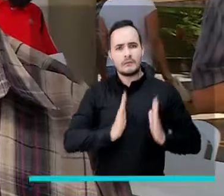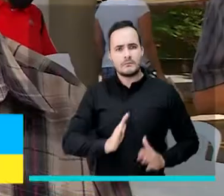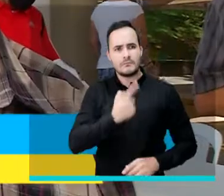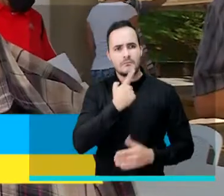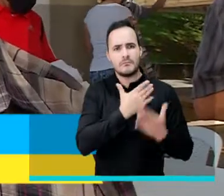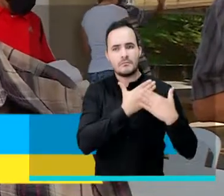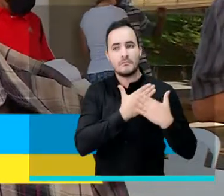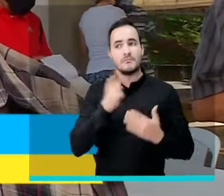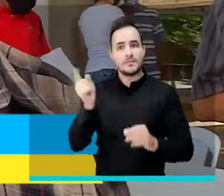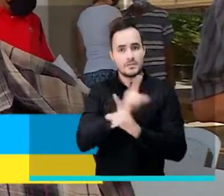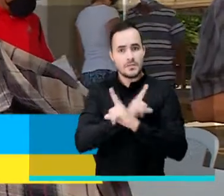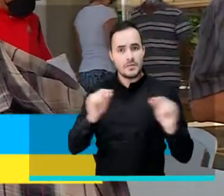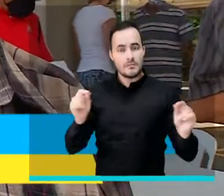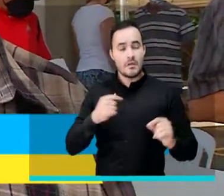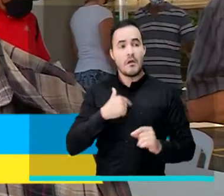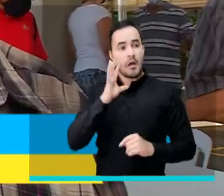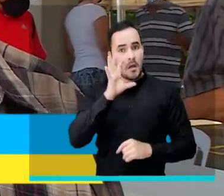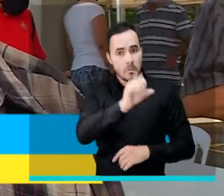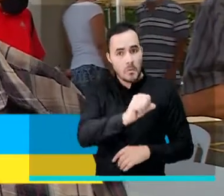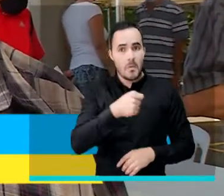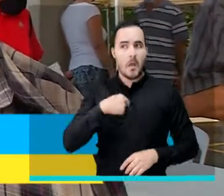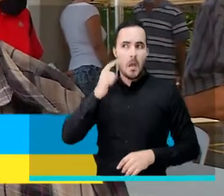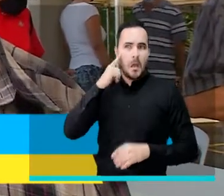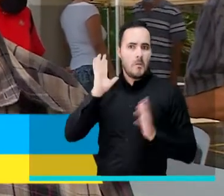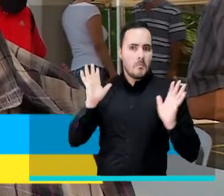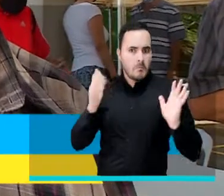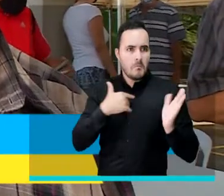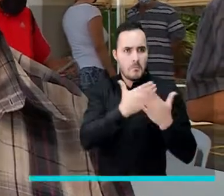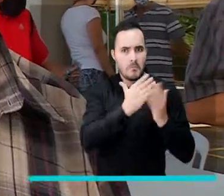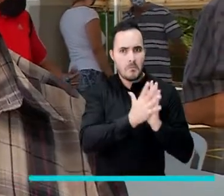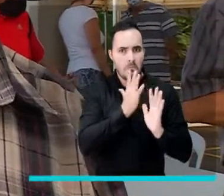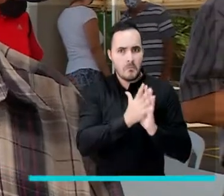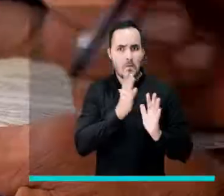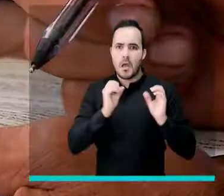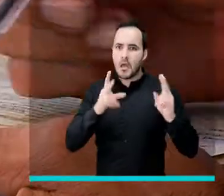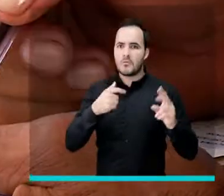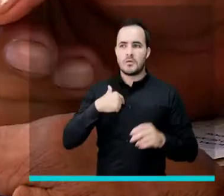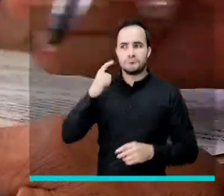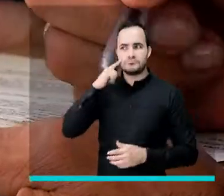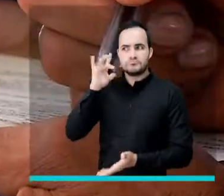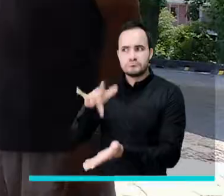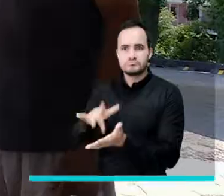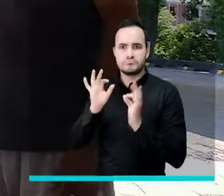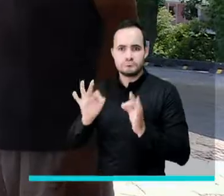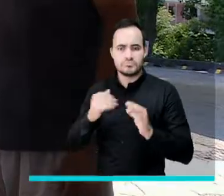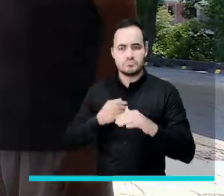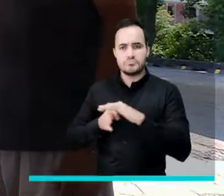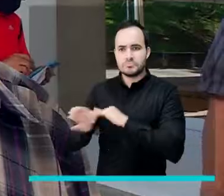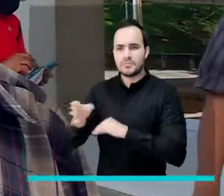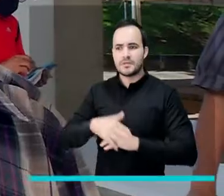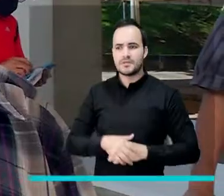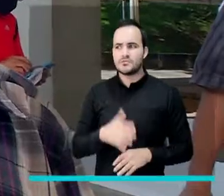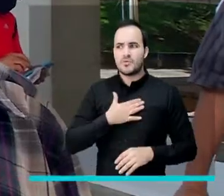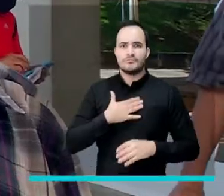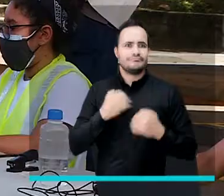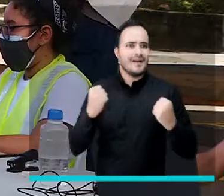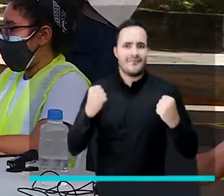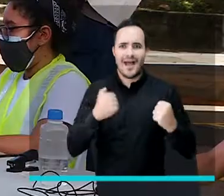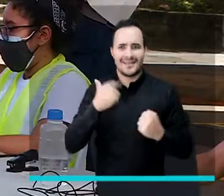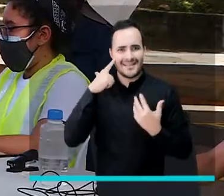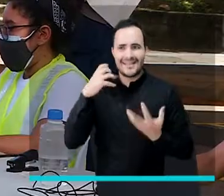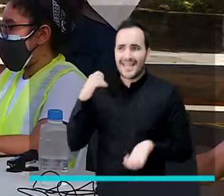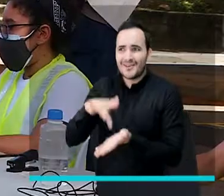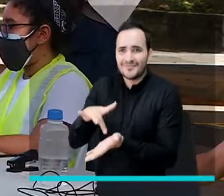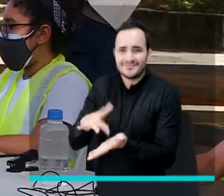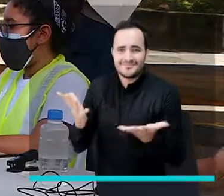el ITM estaba vacunando, así tengan orden o no tengan orden. Yo no había la hora de venir.